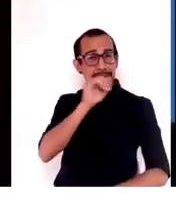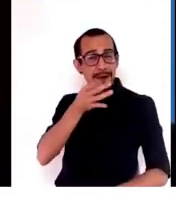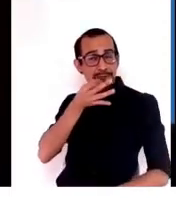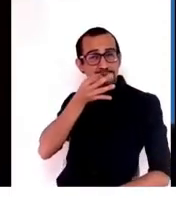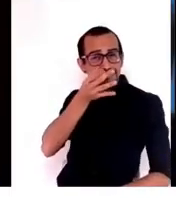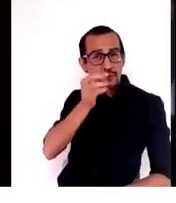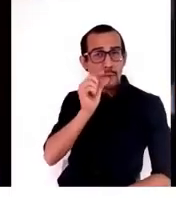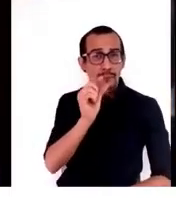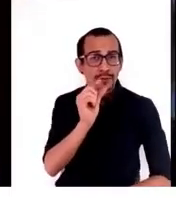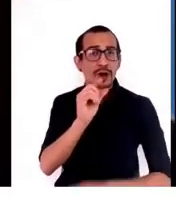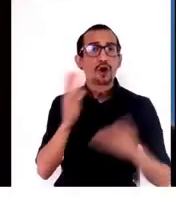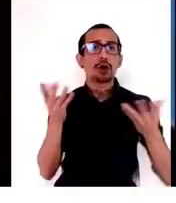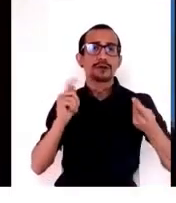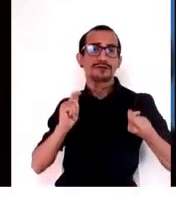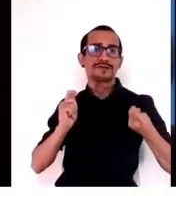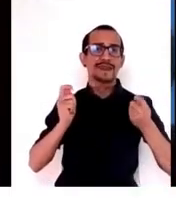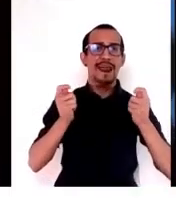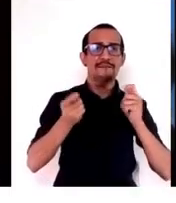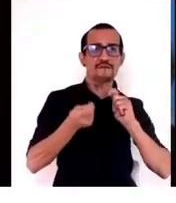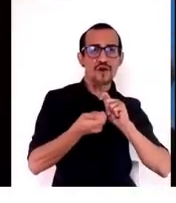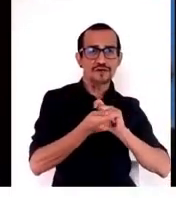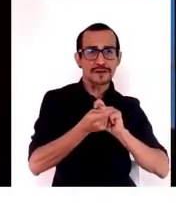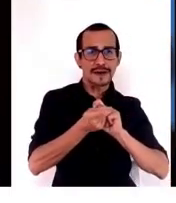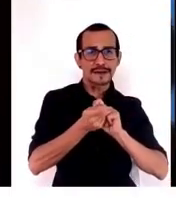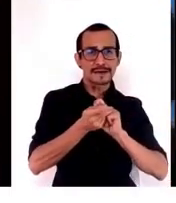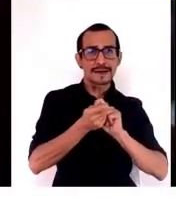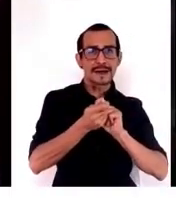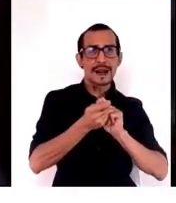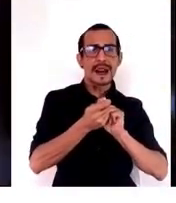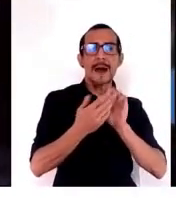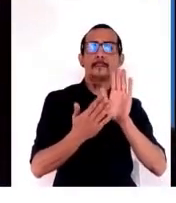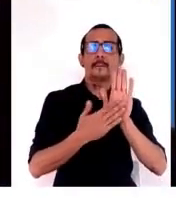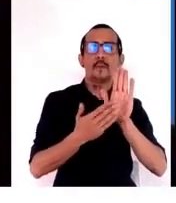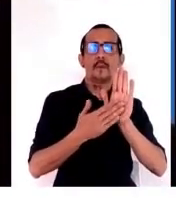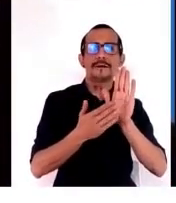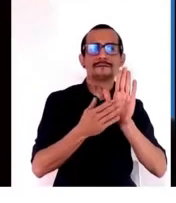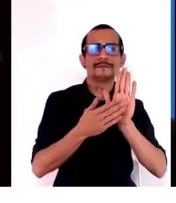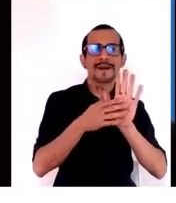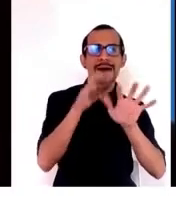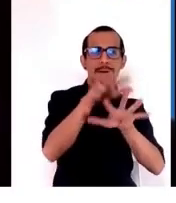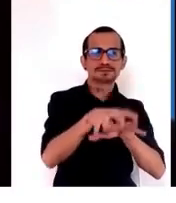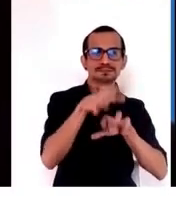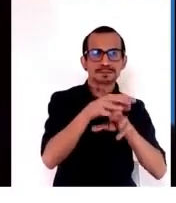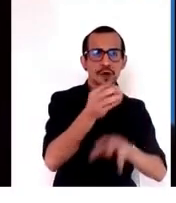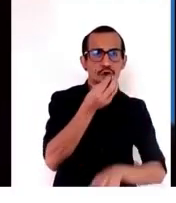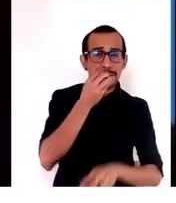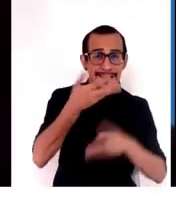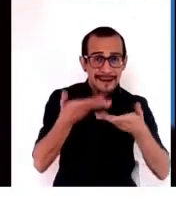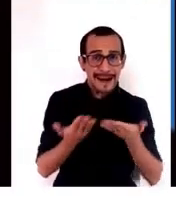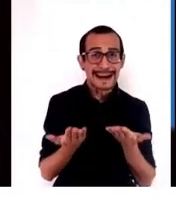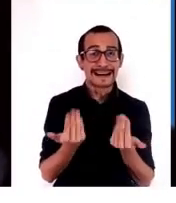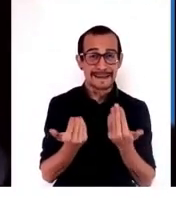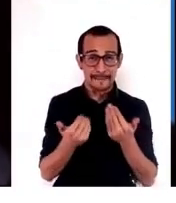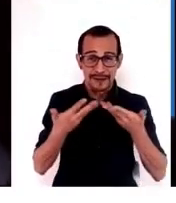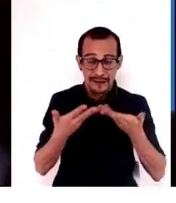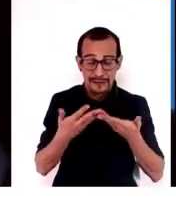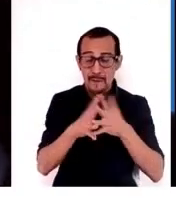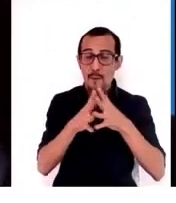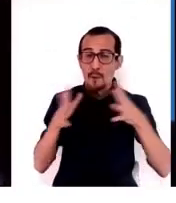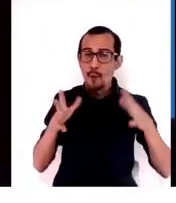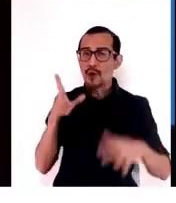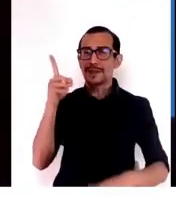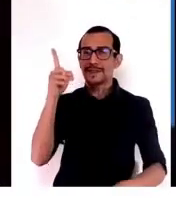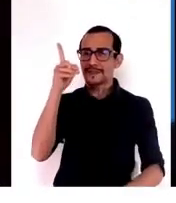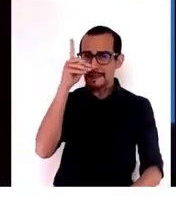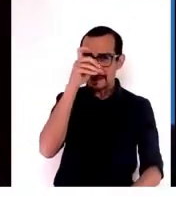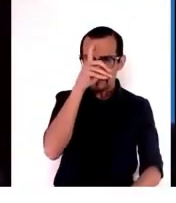cómo podemos transformar nuestros sistemas agroalimentarios que necesitamos ahora porque están muy complejas y muy,